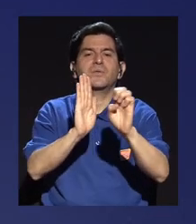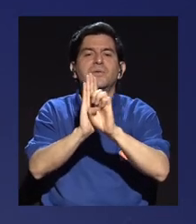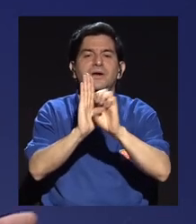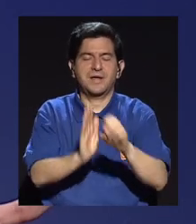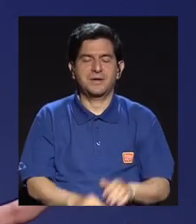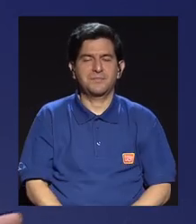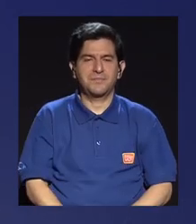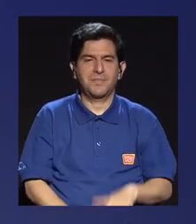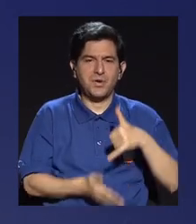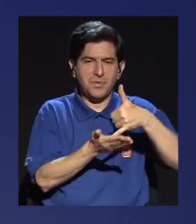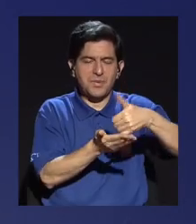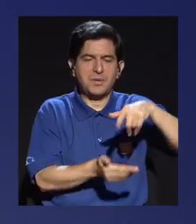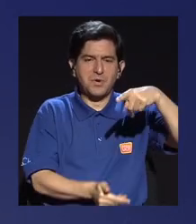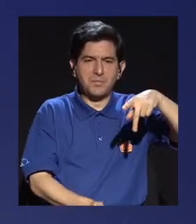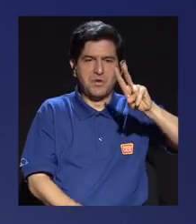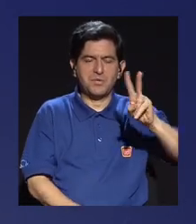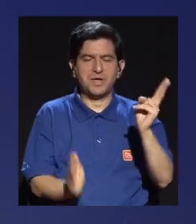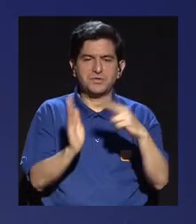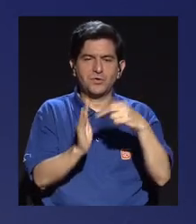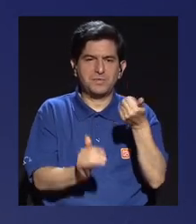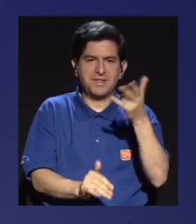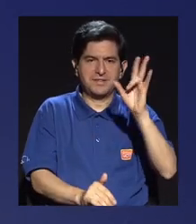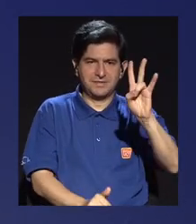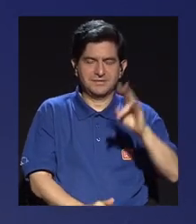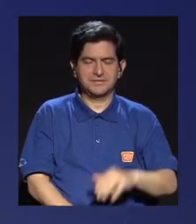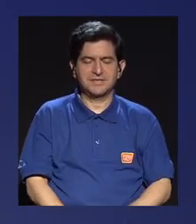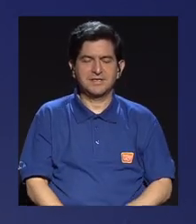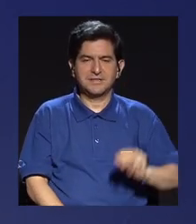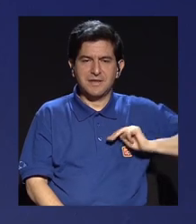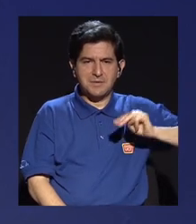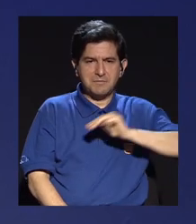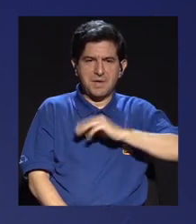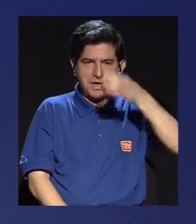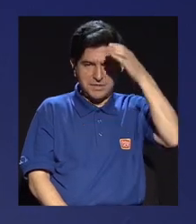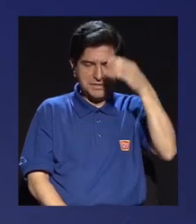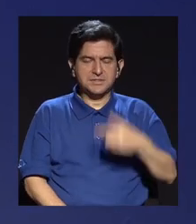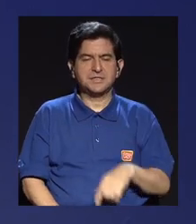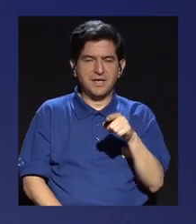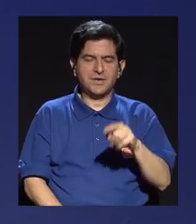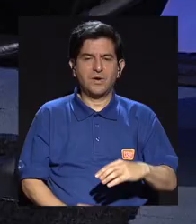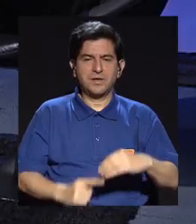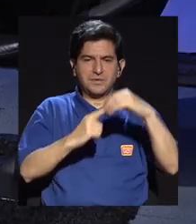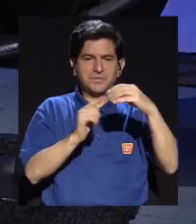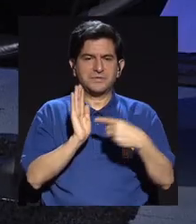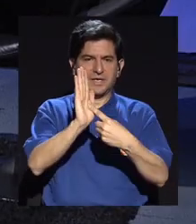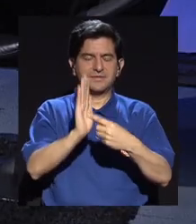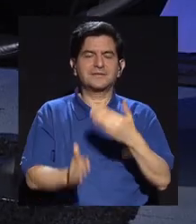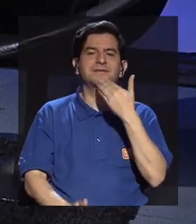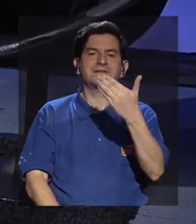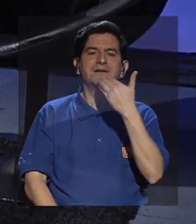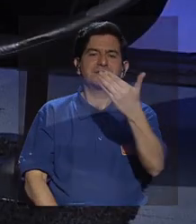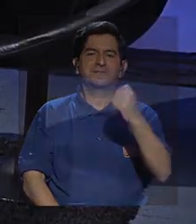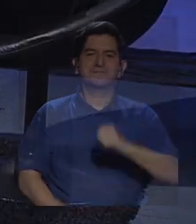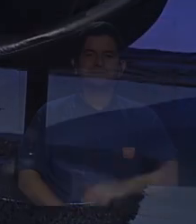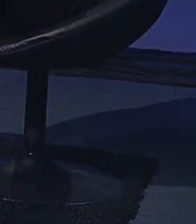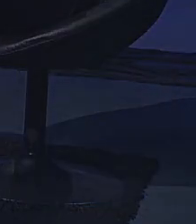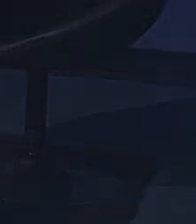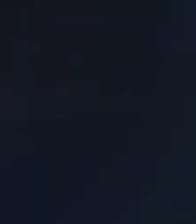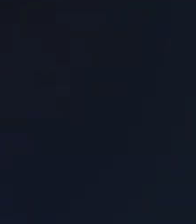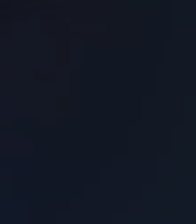premio P.O.I.K.S. 2017 que el Ministerio de Cultura destaca muchas gracias y